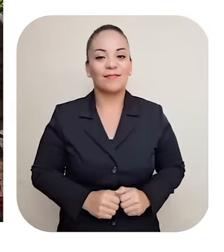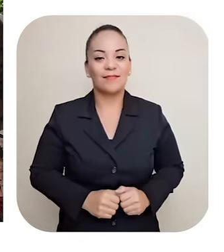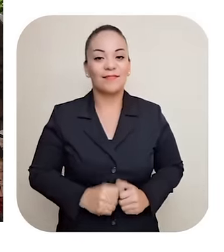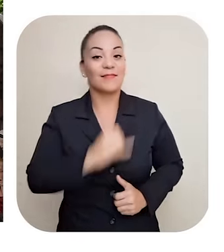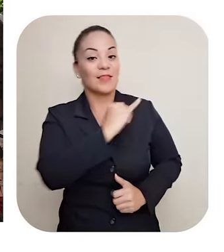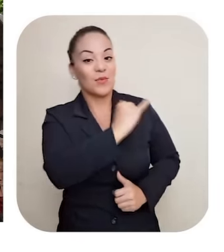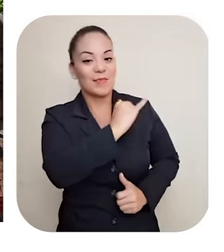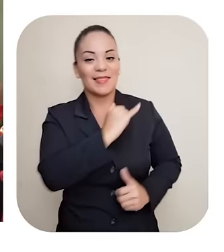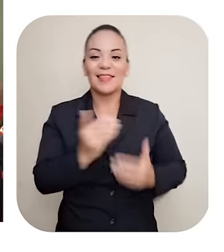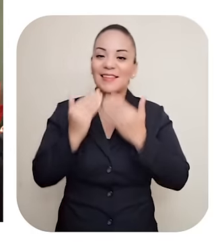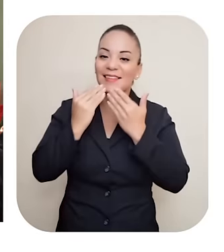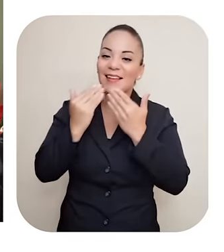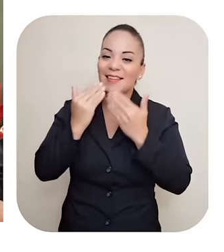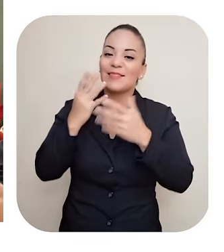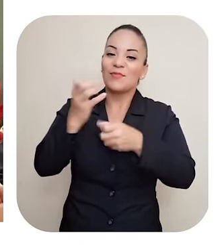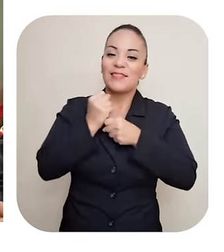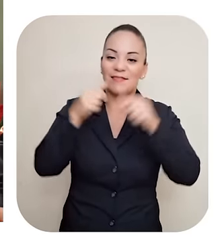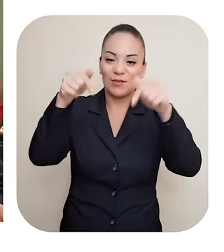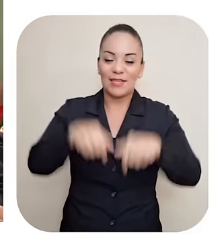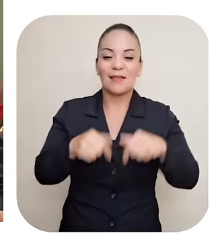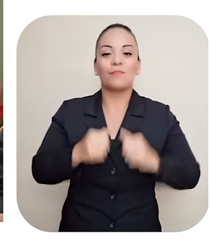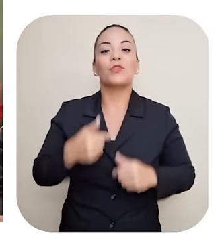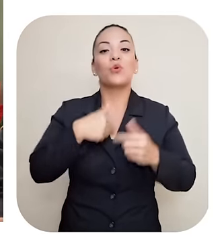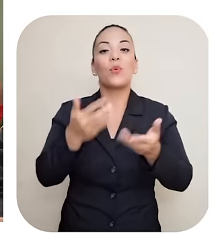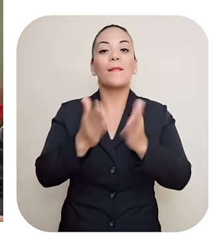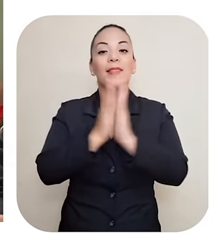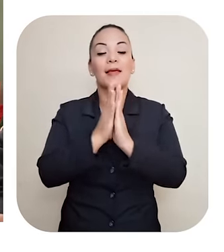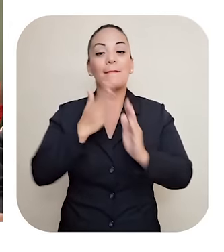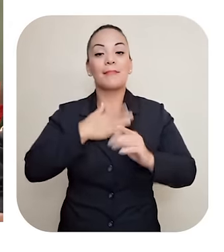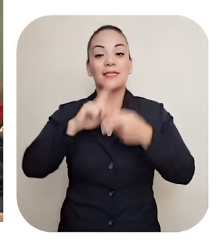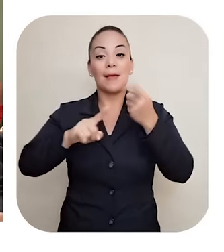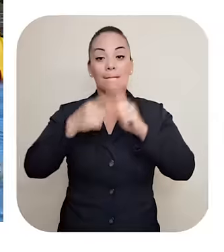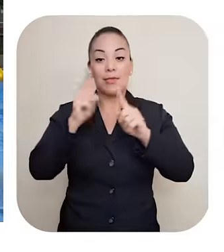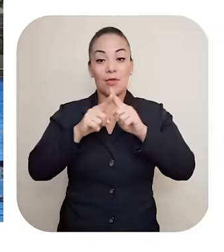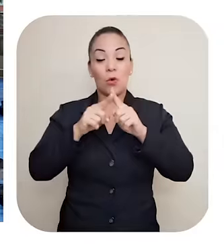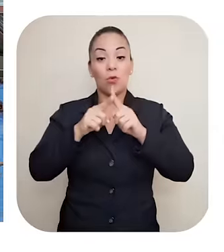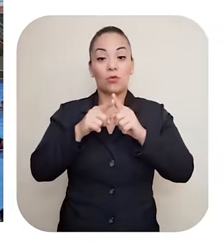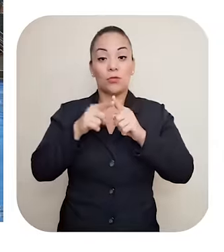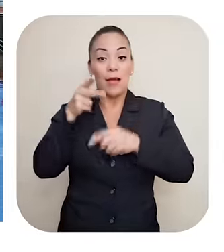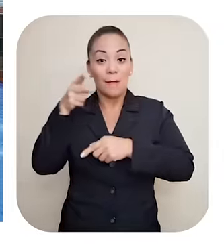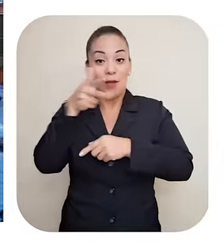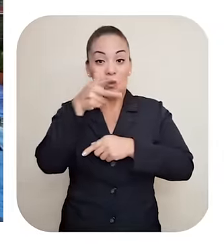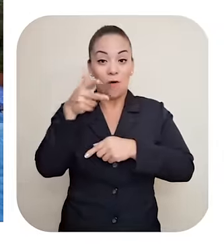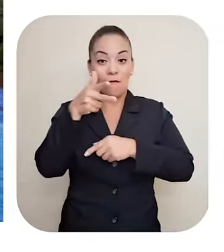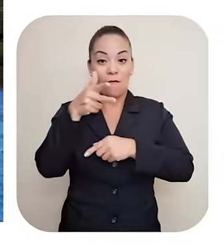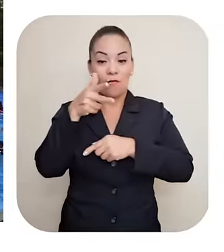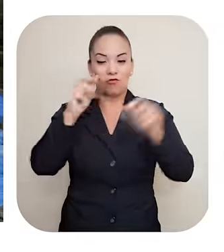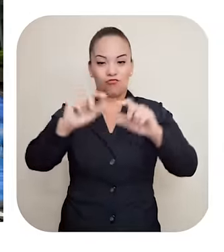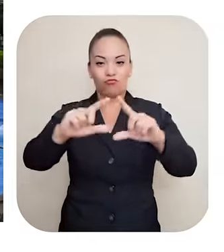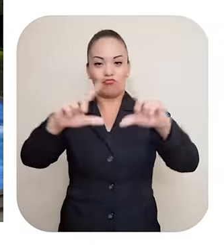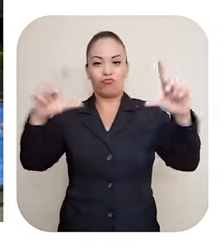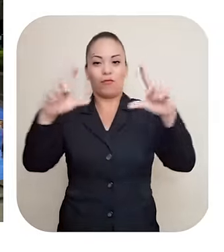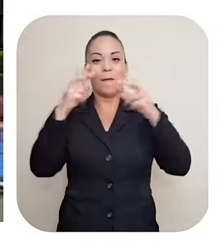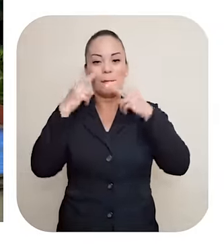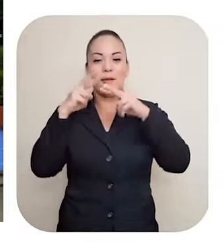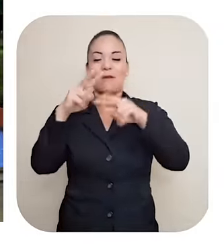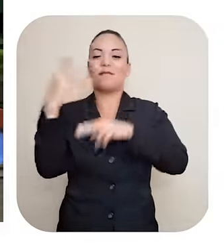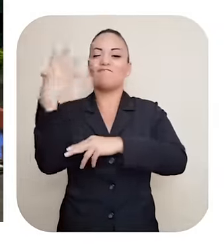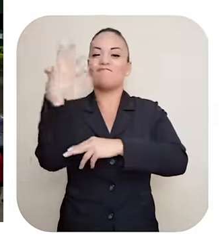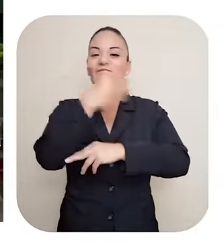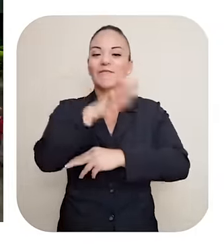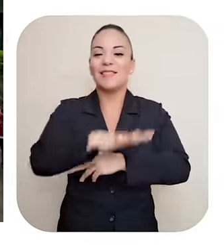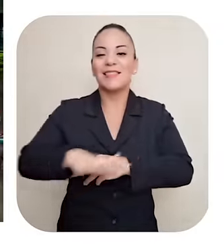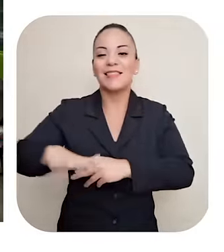muchísimas gracias por recibirnos aquí Yo le voy a pedir a mis amigos camarógrafos que abran este paraíso Para niños y niñas